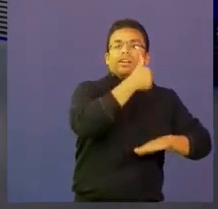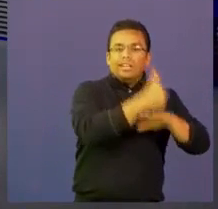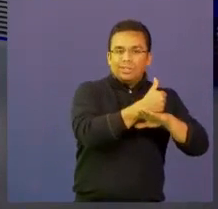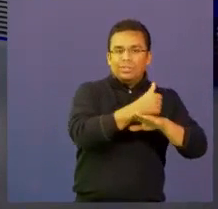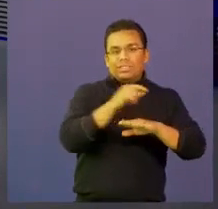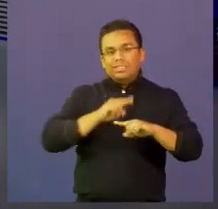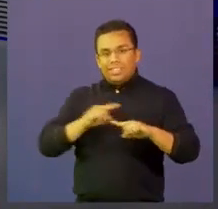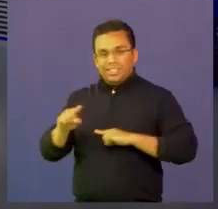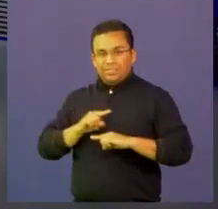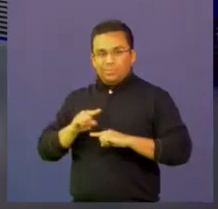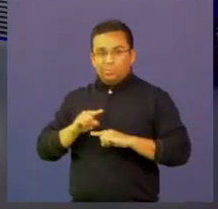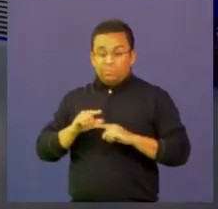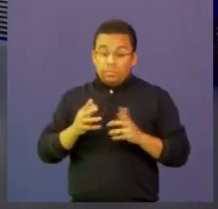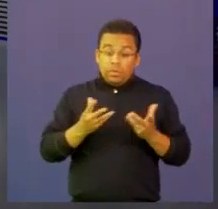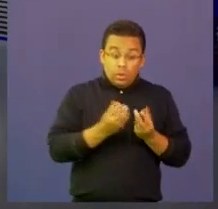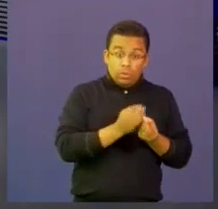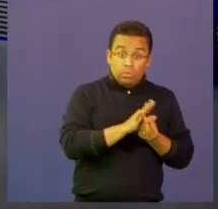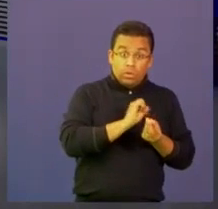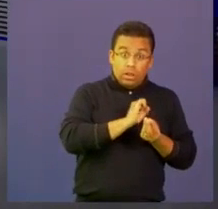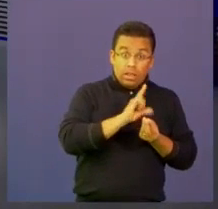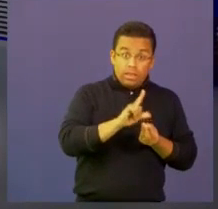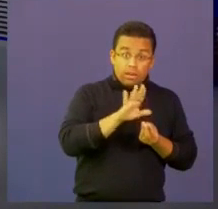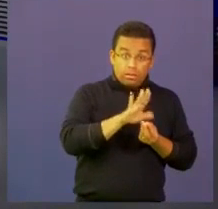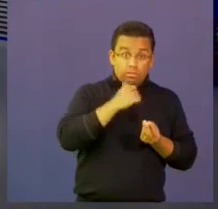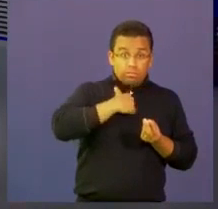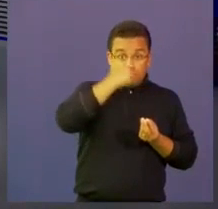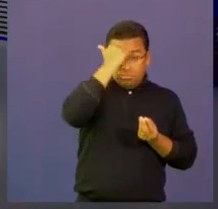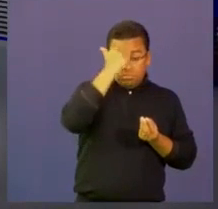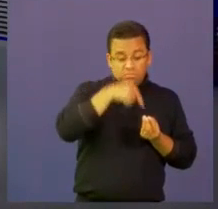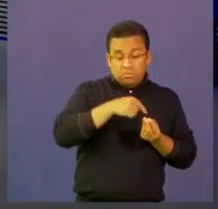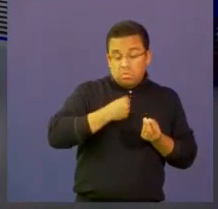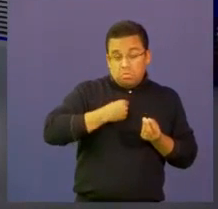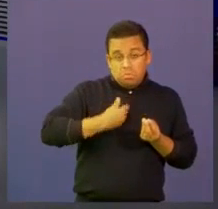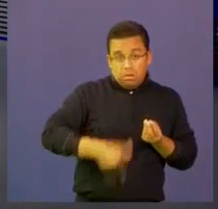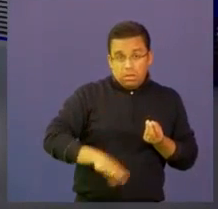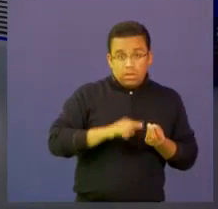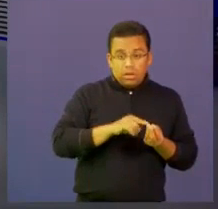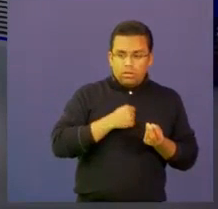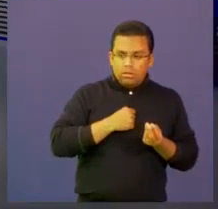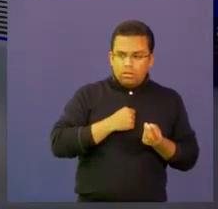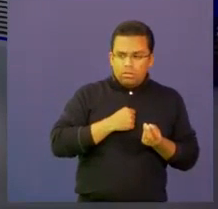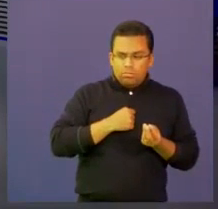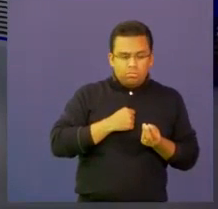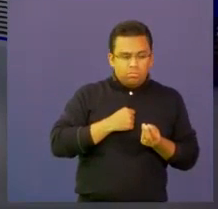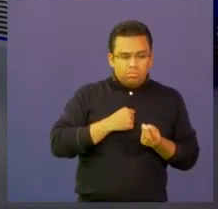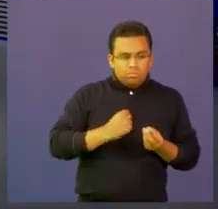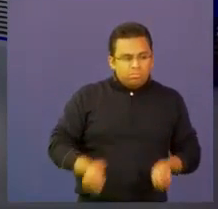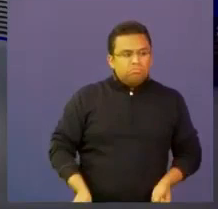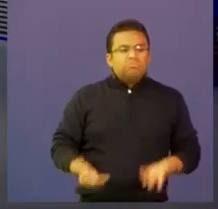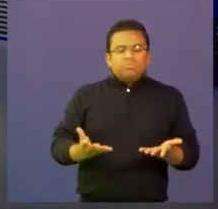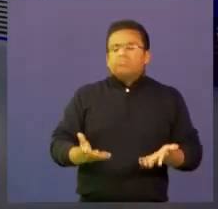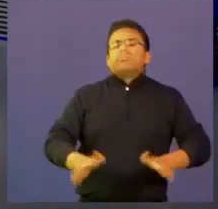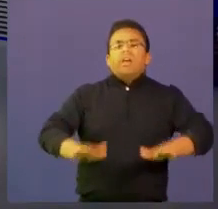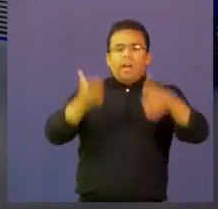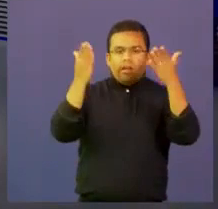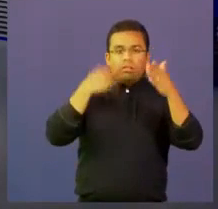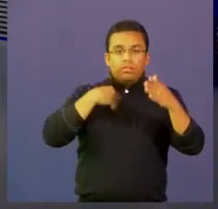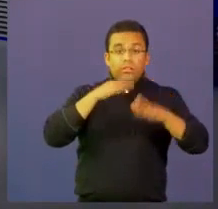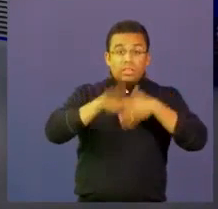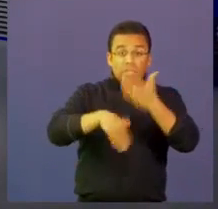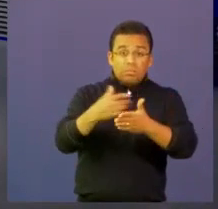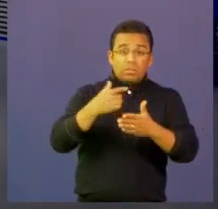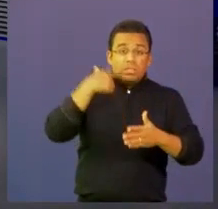cuando tenemos un muy buen líder en una institución educativa que permite dar ese salto, todas las brechas empiezan a disminuir.